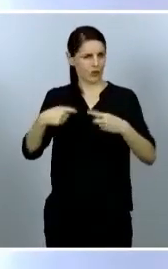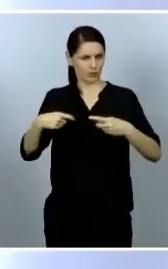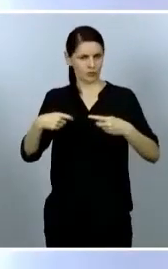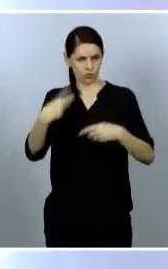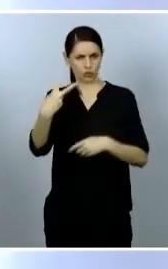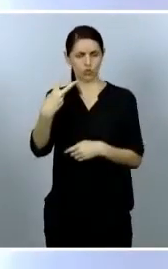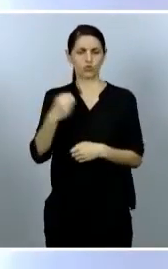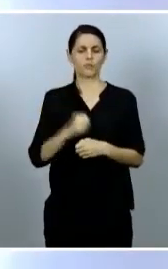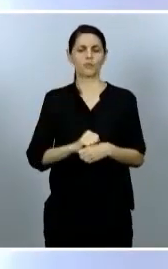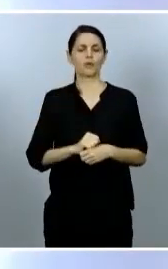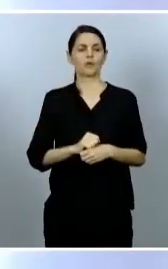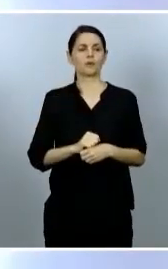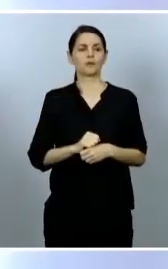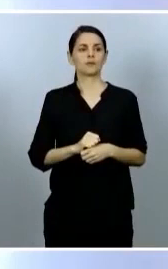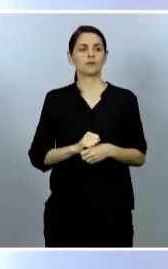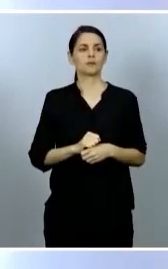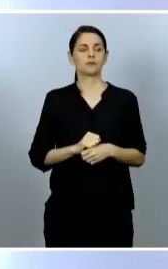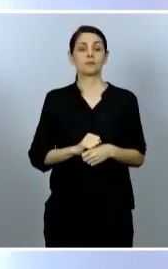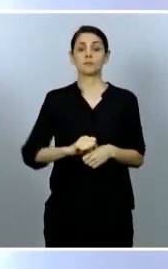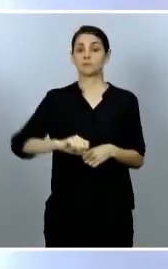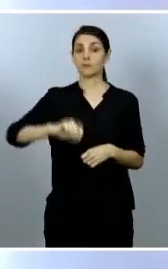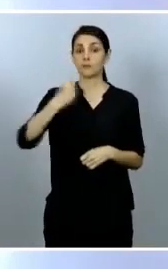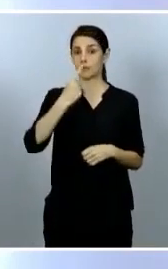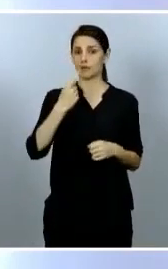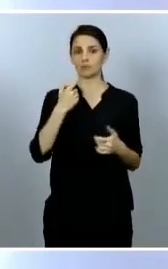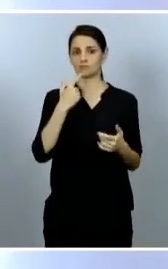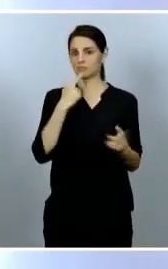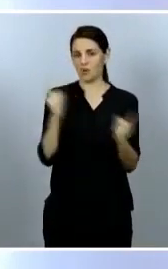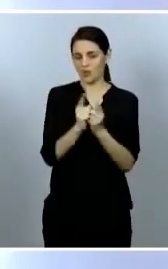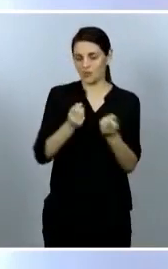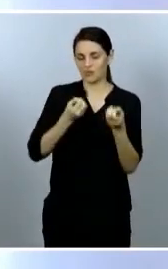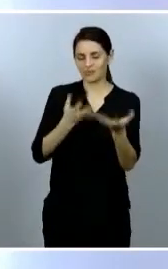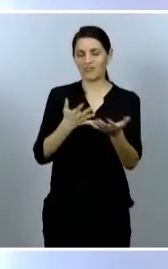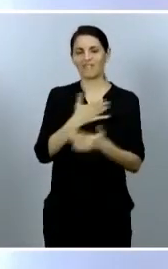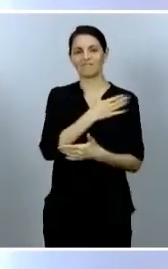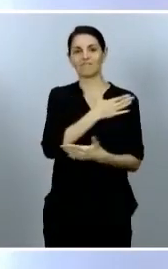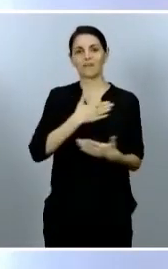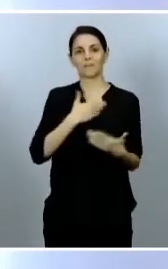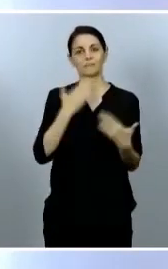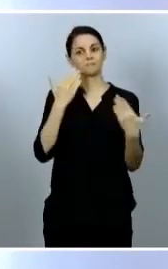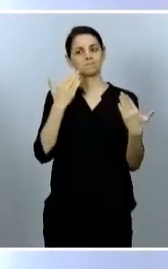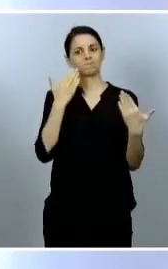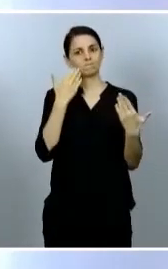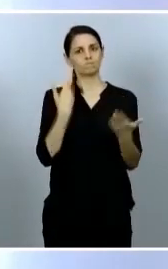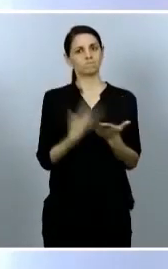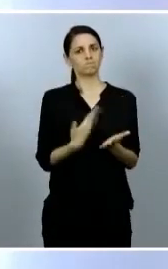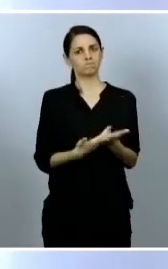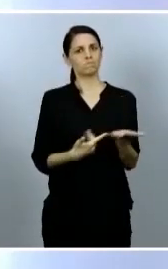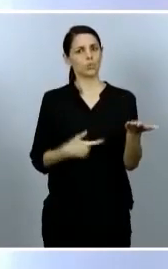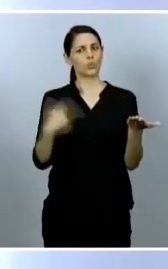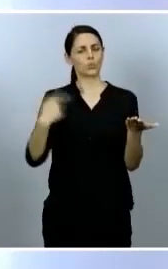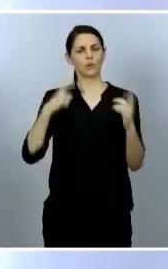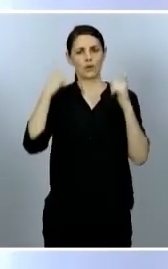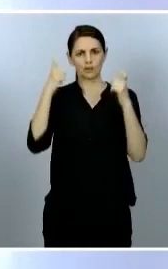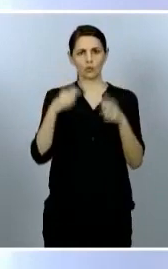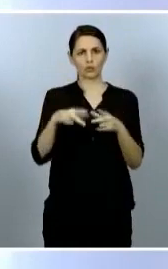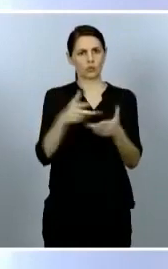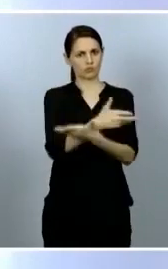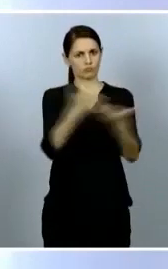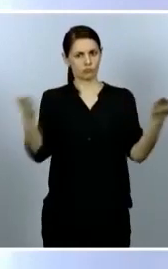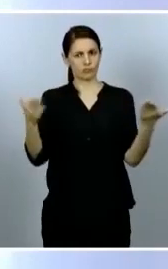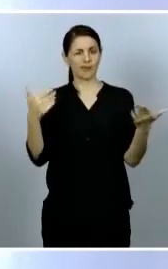brevemente, quería poner de relieve el esfuerzo realizado por el conjunto de la ciudadanía española en estos, si no me confundo, 82 días